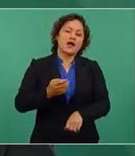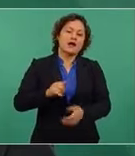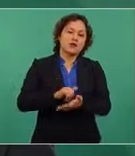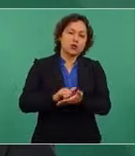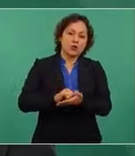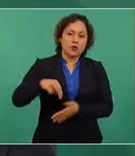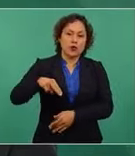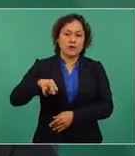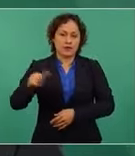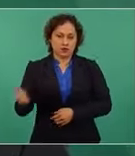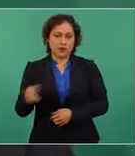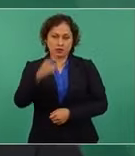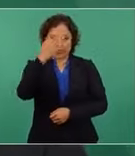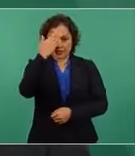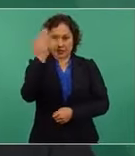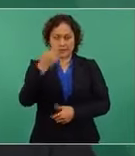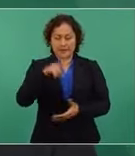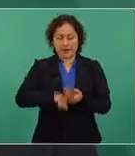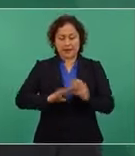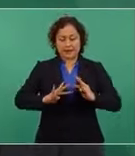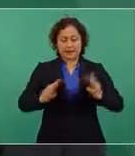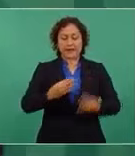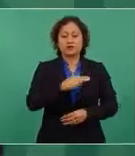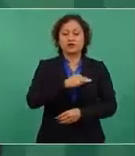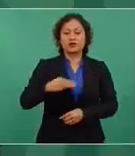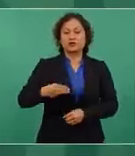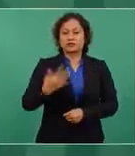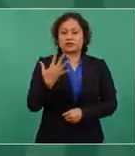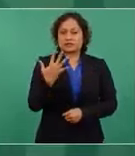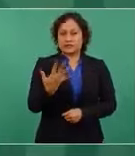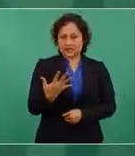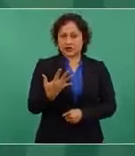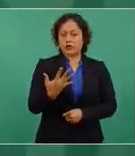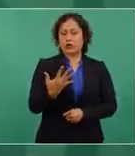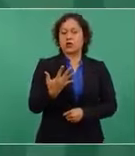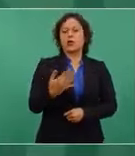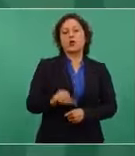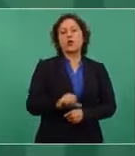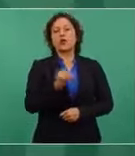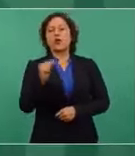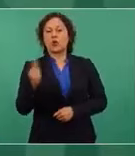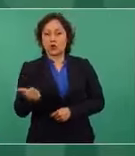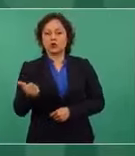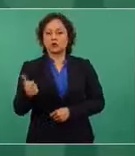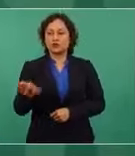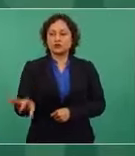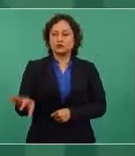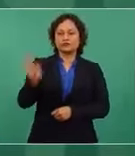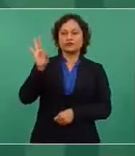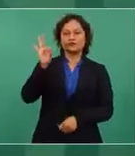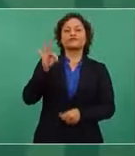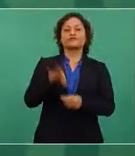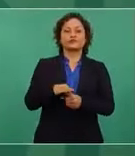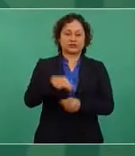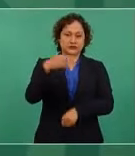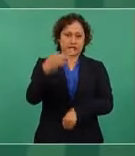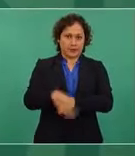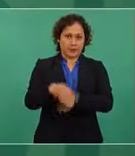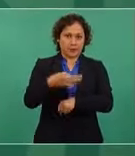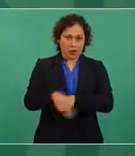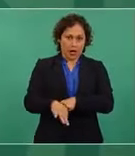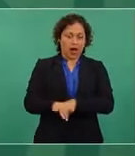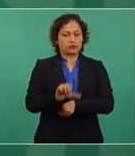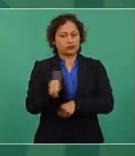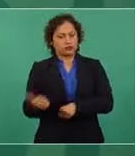miembros permanentes y el resto son miembros no permanentes, son electos para ocupar temporalmente ese cargo.